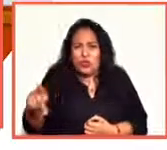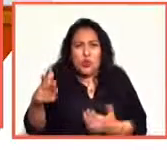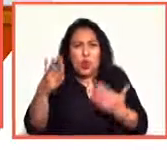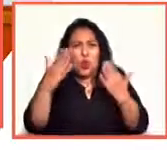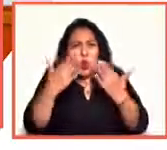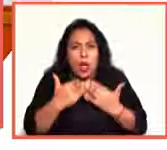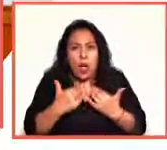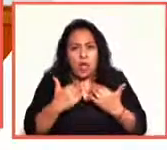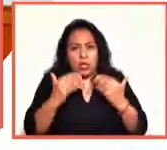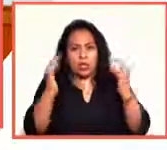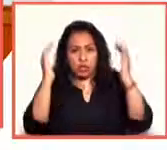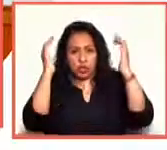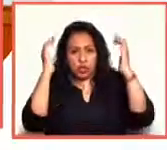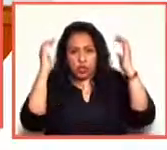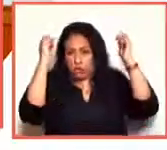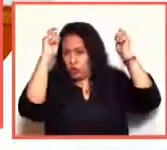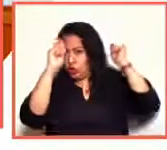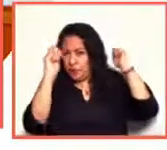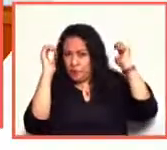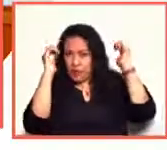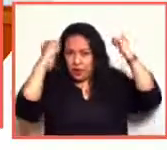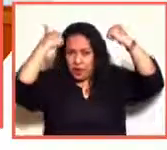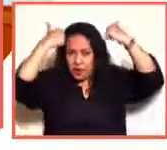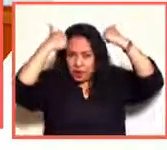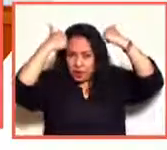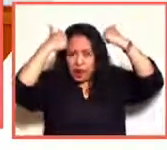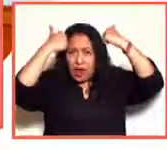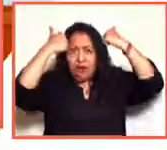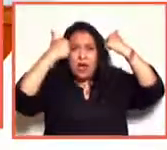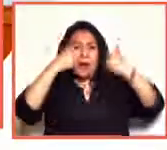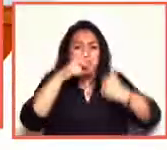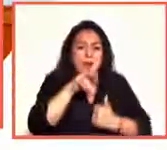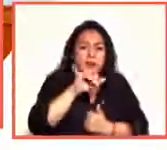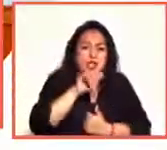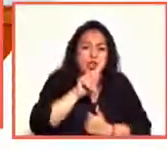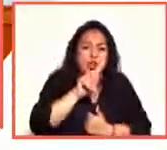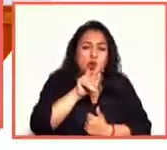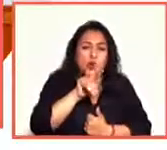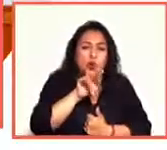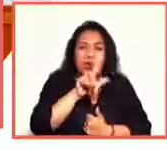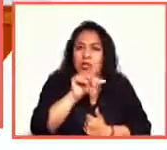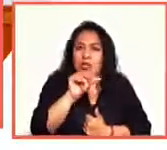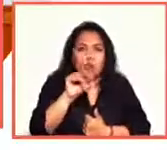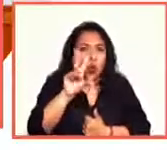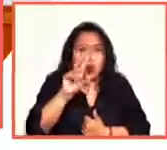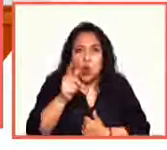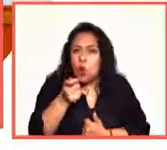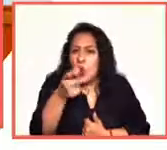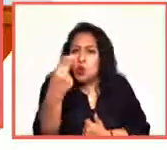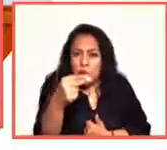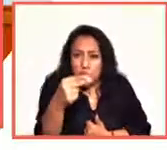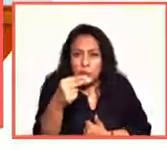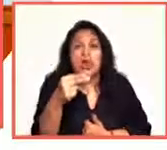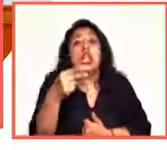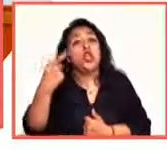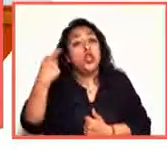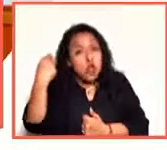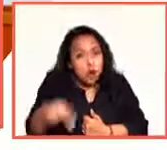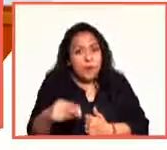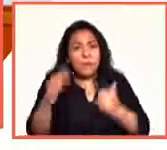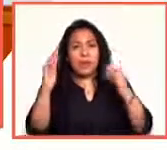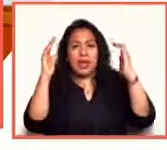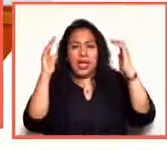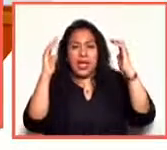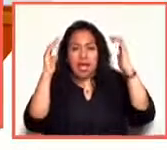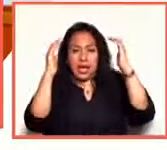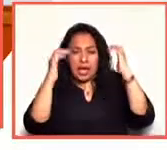en el ensayo digo, no se llama Virulino, se llama El ala del sombrero, y eso es una metáfora. Eso